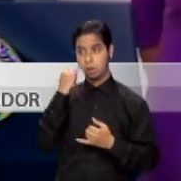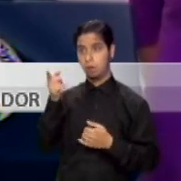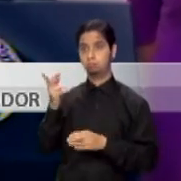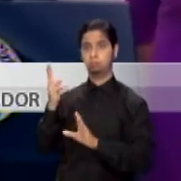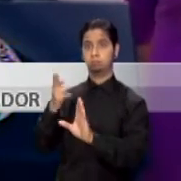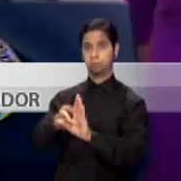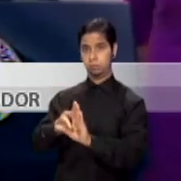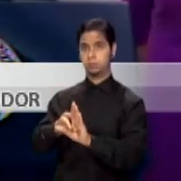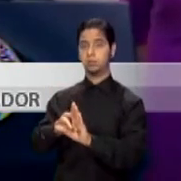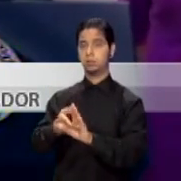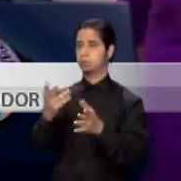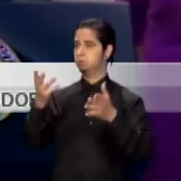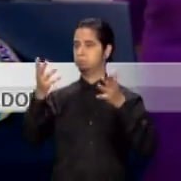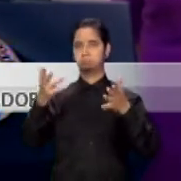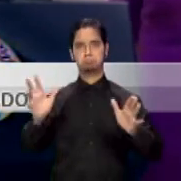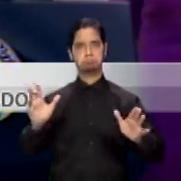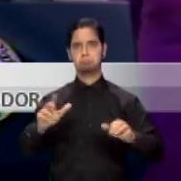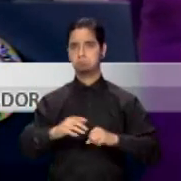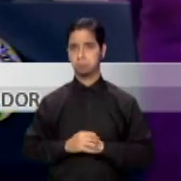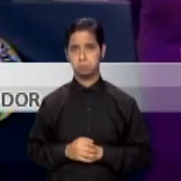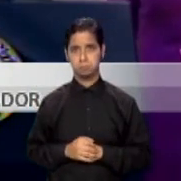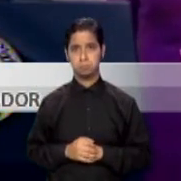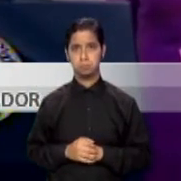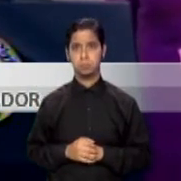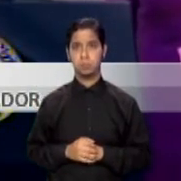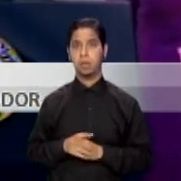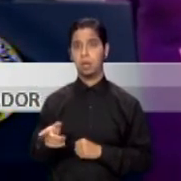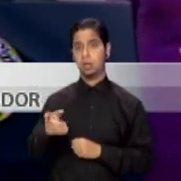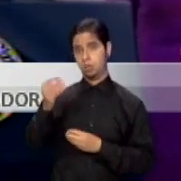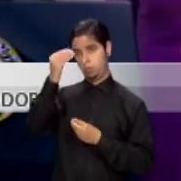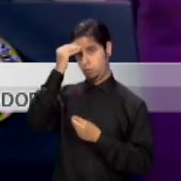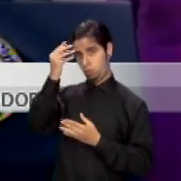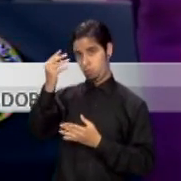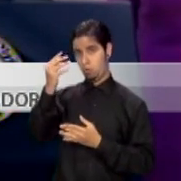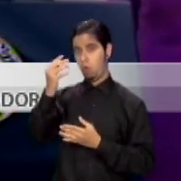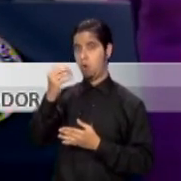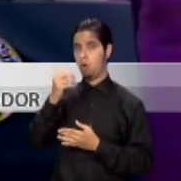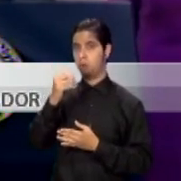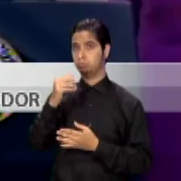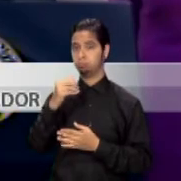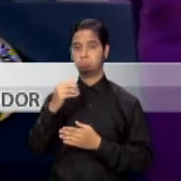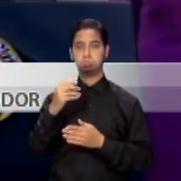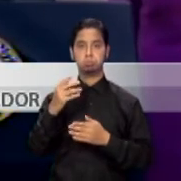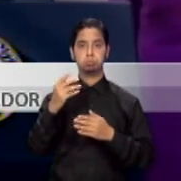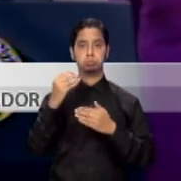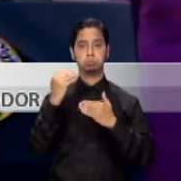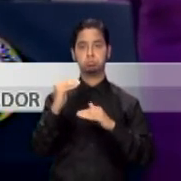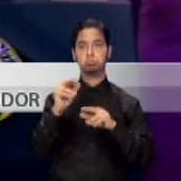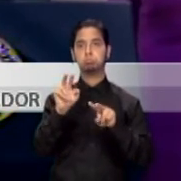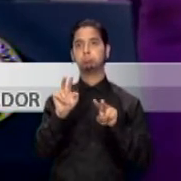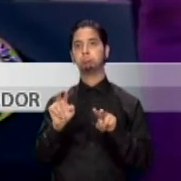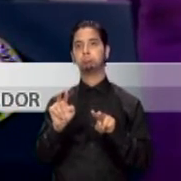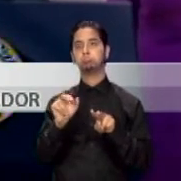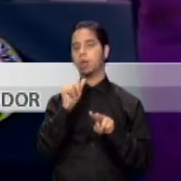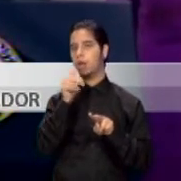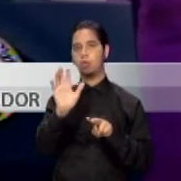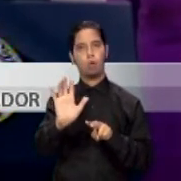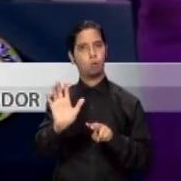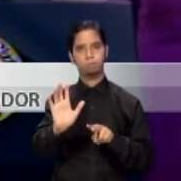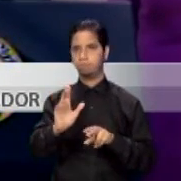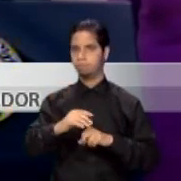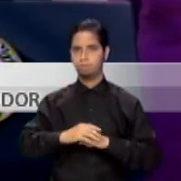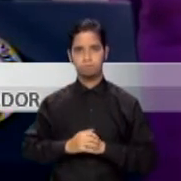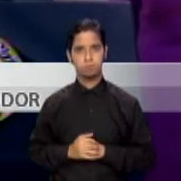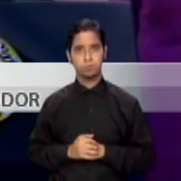demócrata por la Casa Blanca. Biden aclaró, sin embargo, que no se limitará a ser un espectador durante los próximos 12 meses y